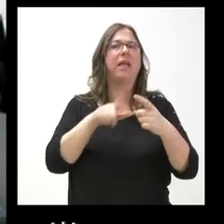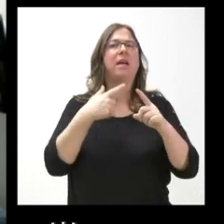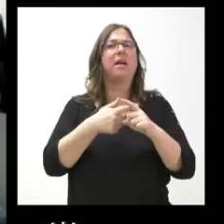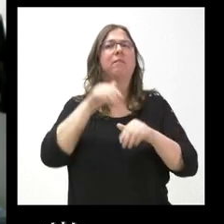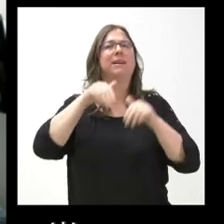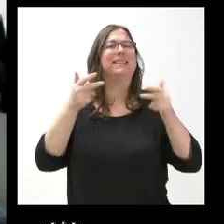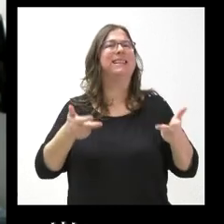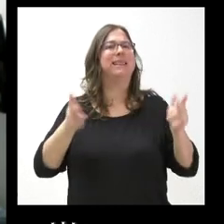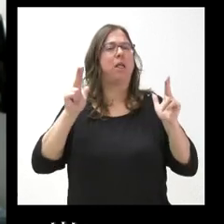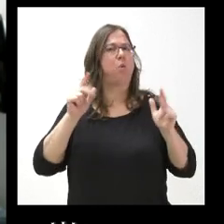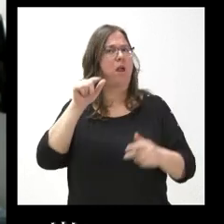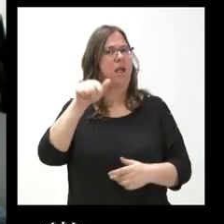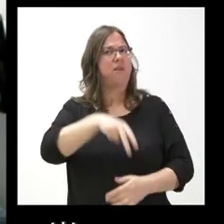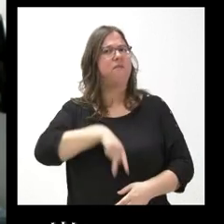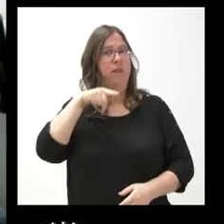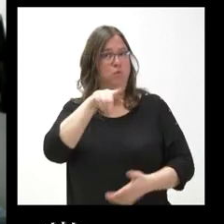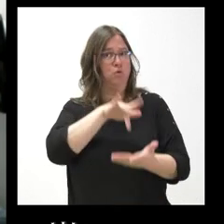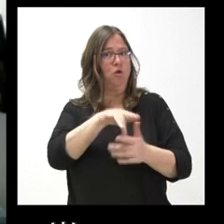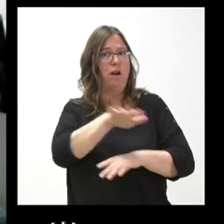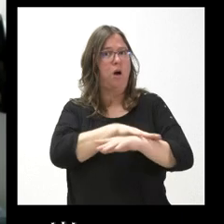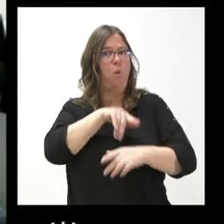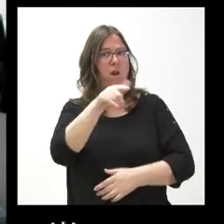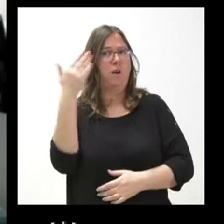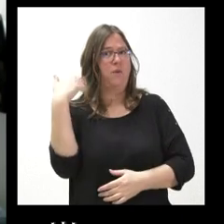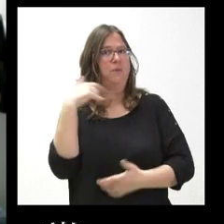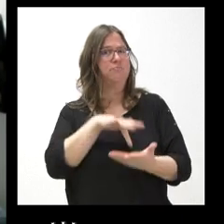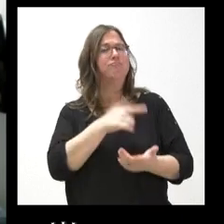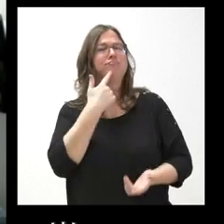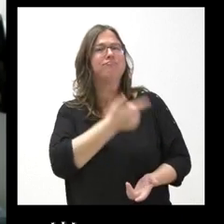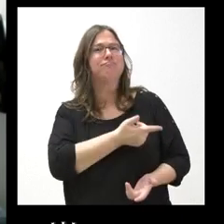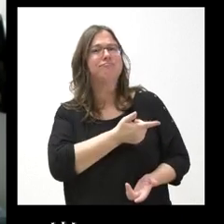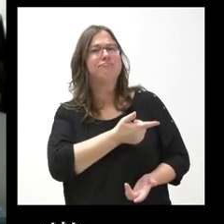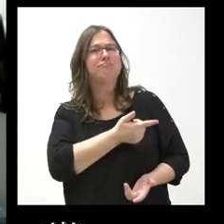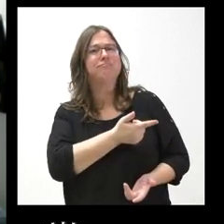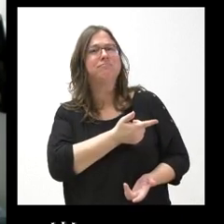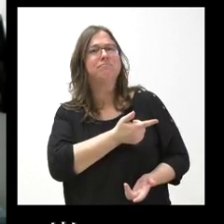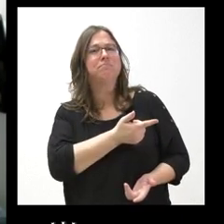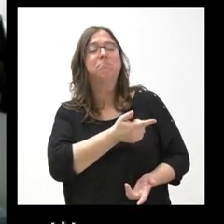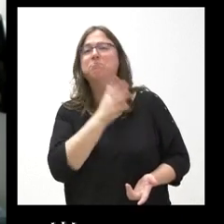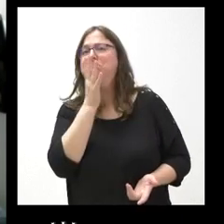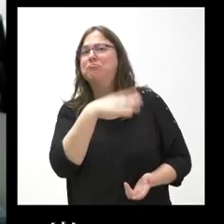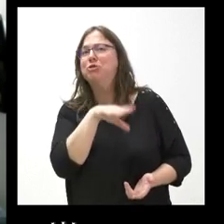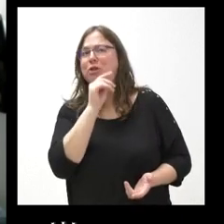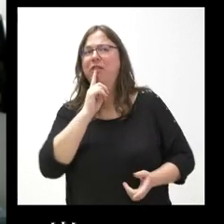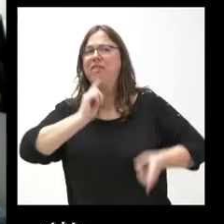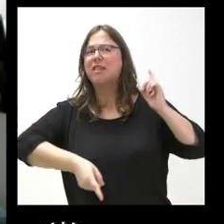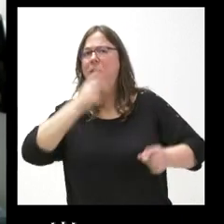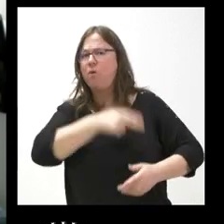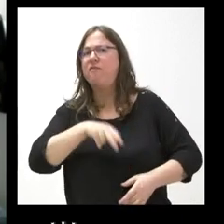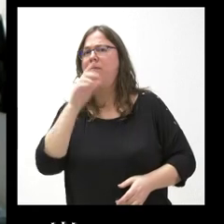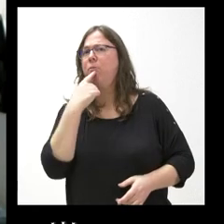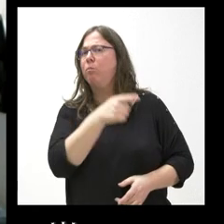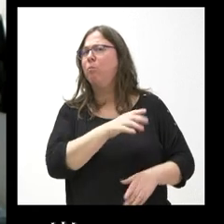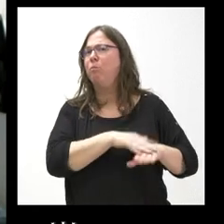franquista. Creo que estamos en el gobierno, entonces. No entiendo muy bien cuál es el